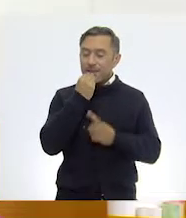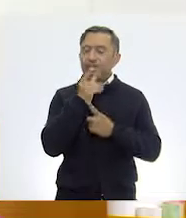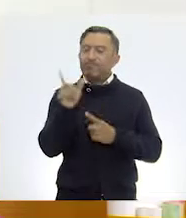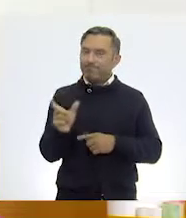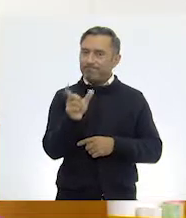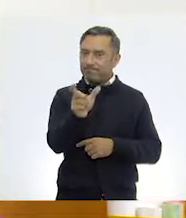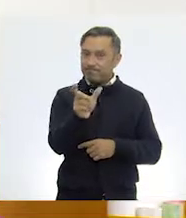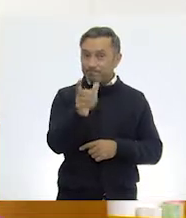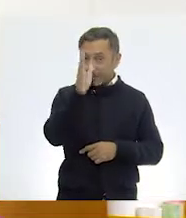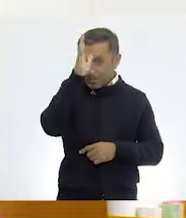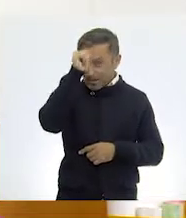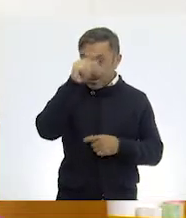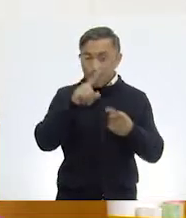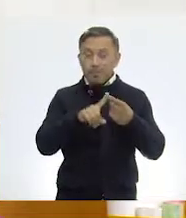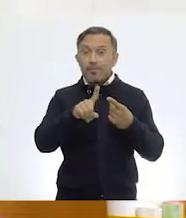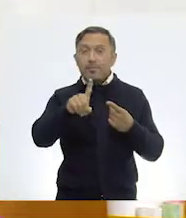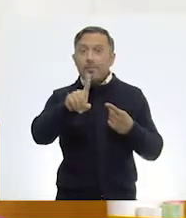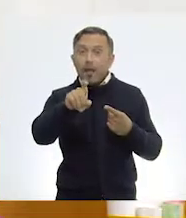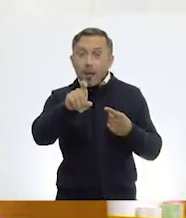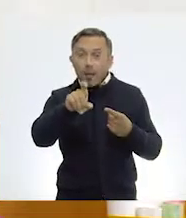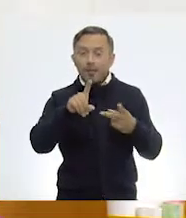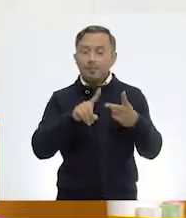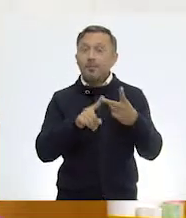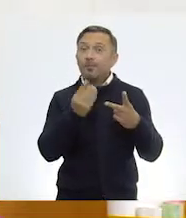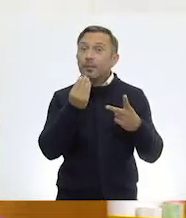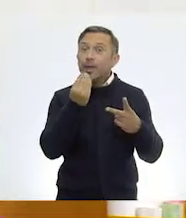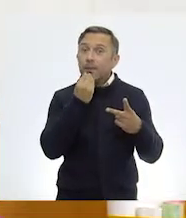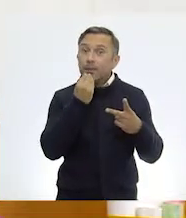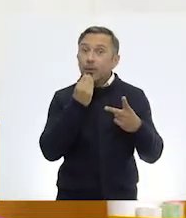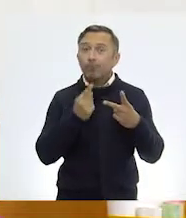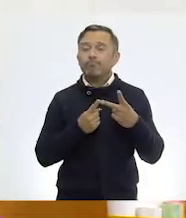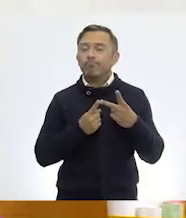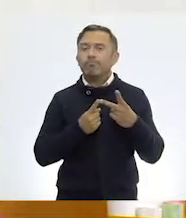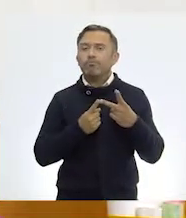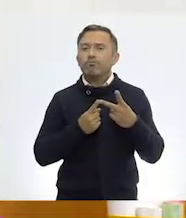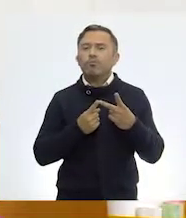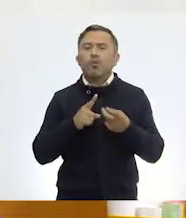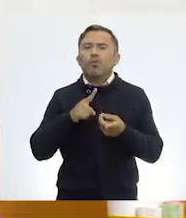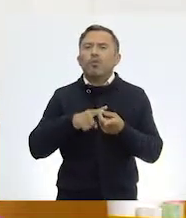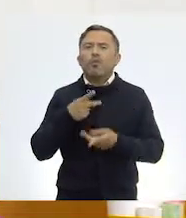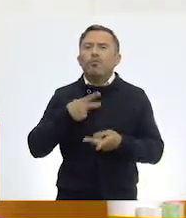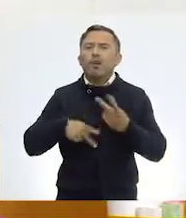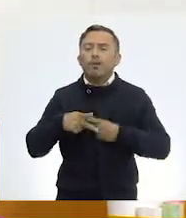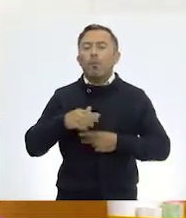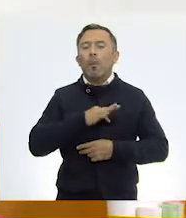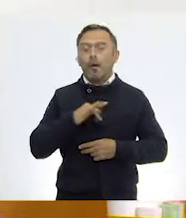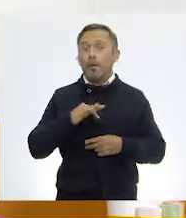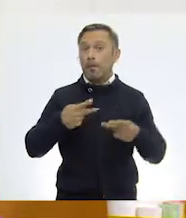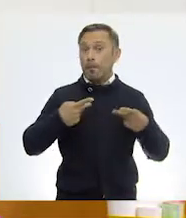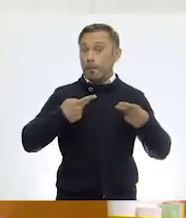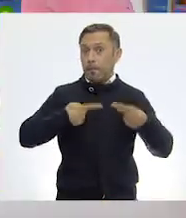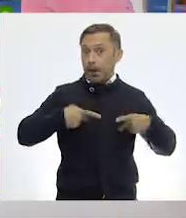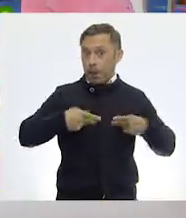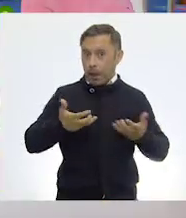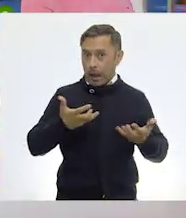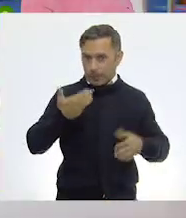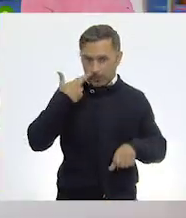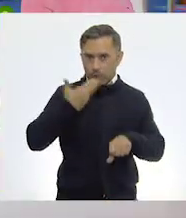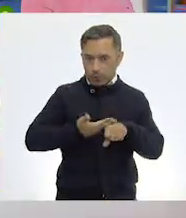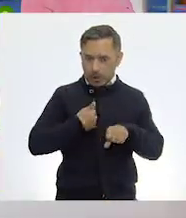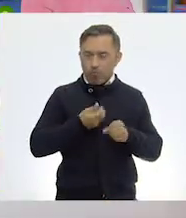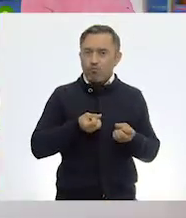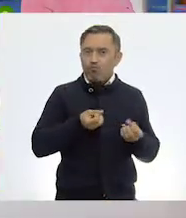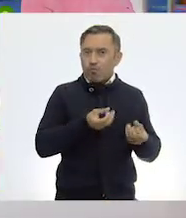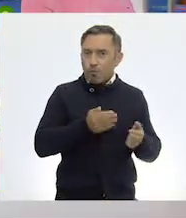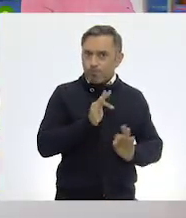que el agua y el alimento lo pueden obtener de ambas maneras, por el ser humano o por